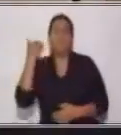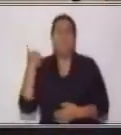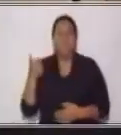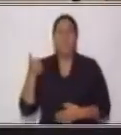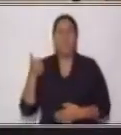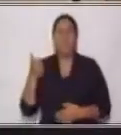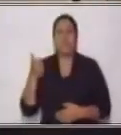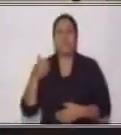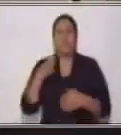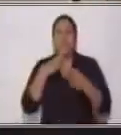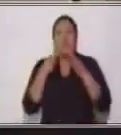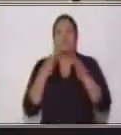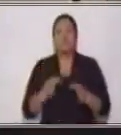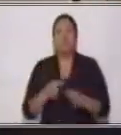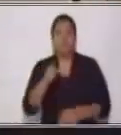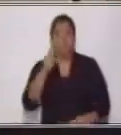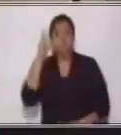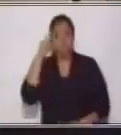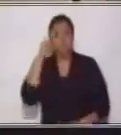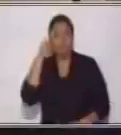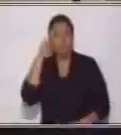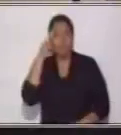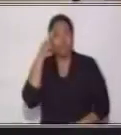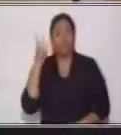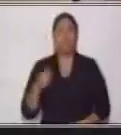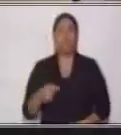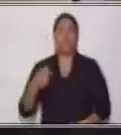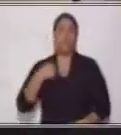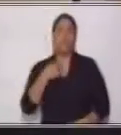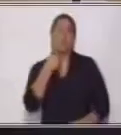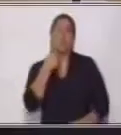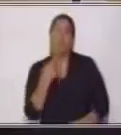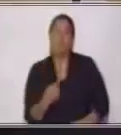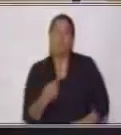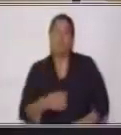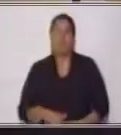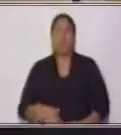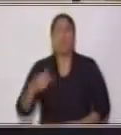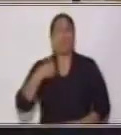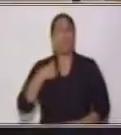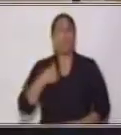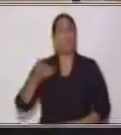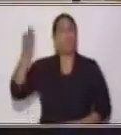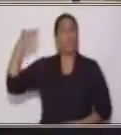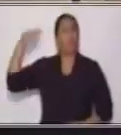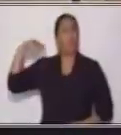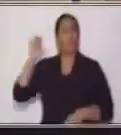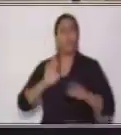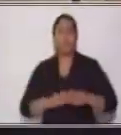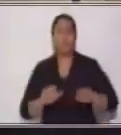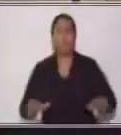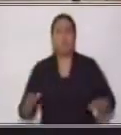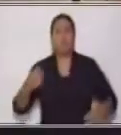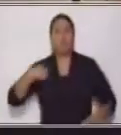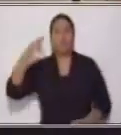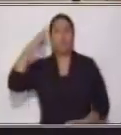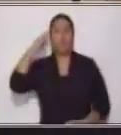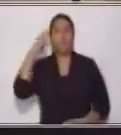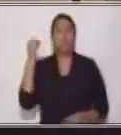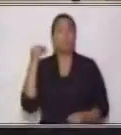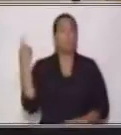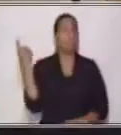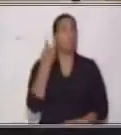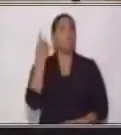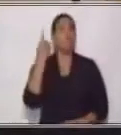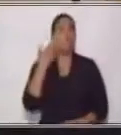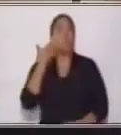¿Verdad que sí lo recuerdas? Bueno, yo te voy a contar. Fíjate que cuando yo era niña, yo recuerdo algo muy importante con mi abuela.